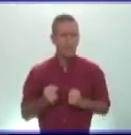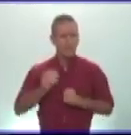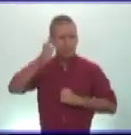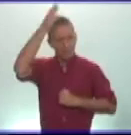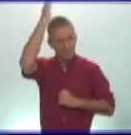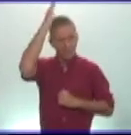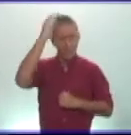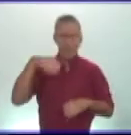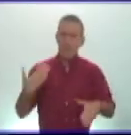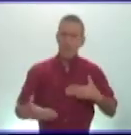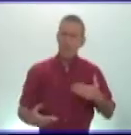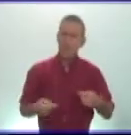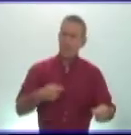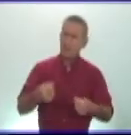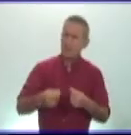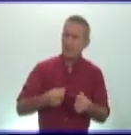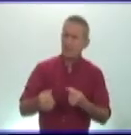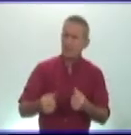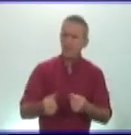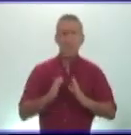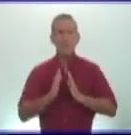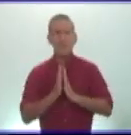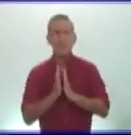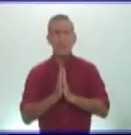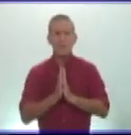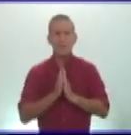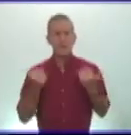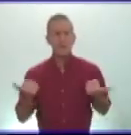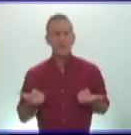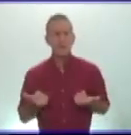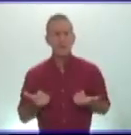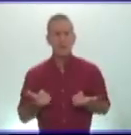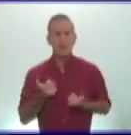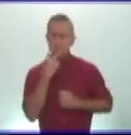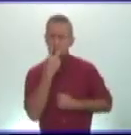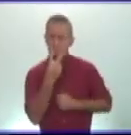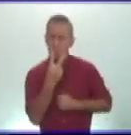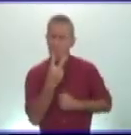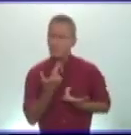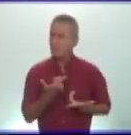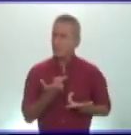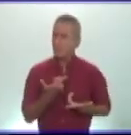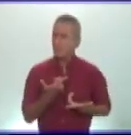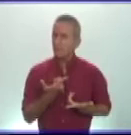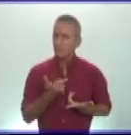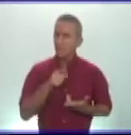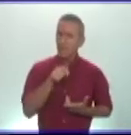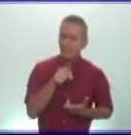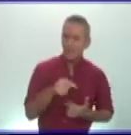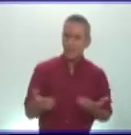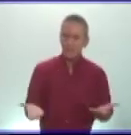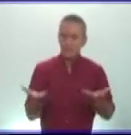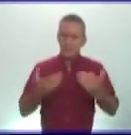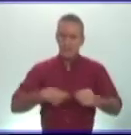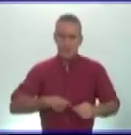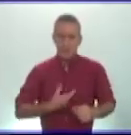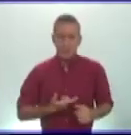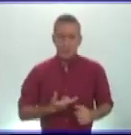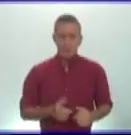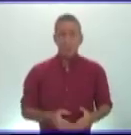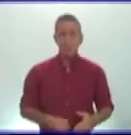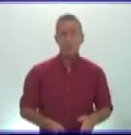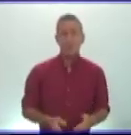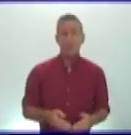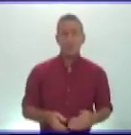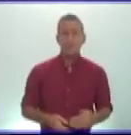económicas cuáles fueron sus religiones y sobre todo también presten atención muchachos en ese desarrollo cultural y arquitectónico